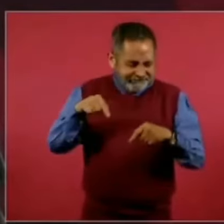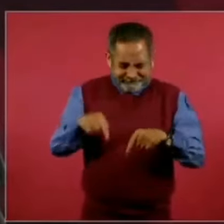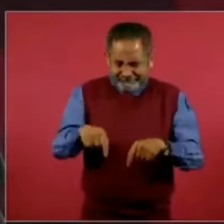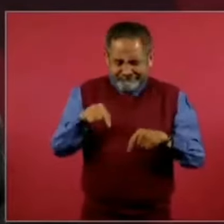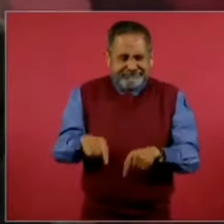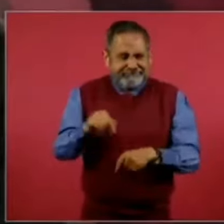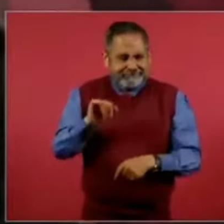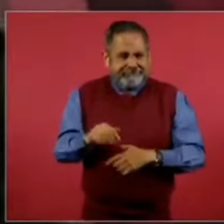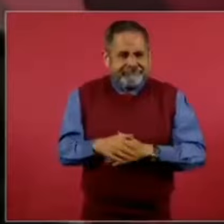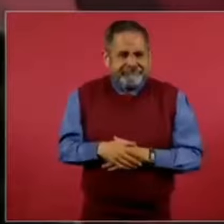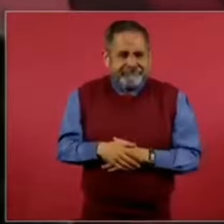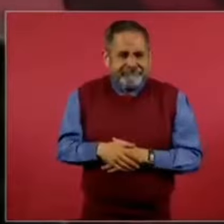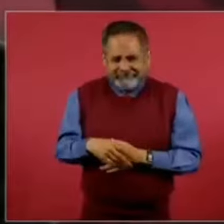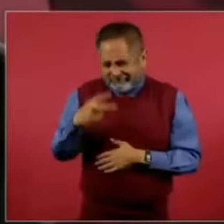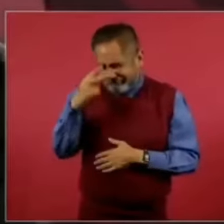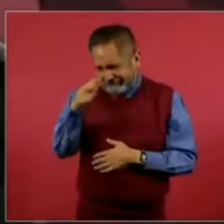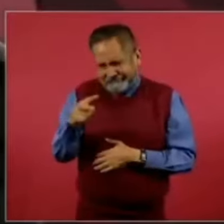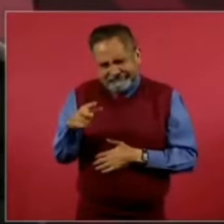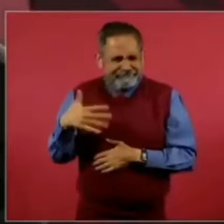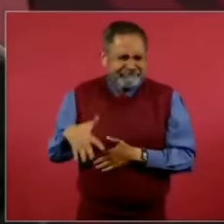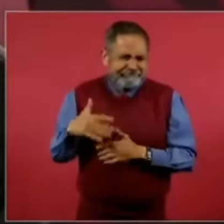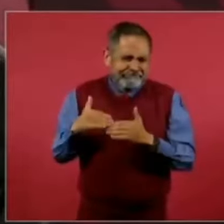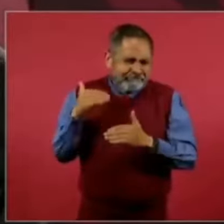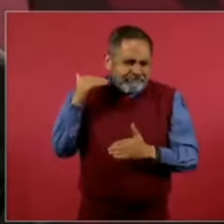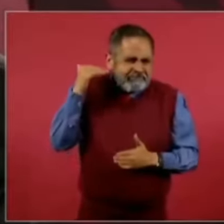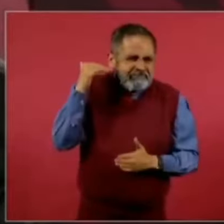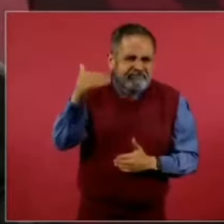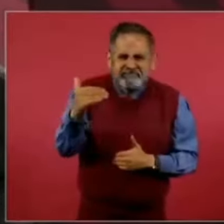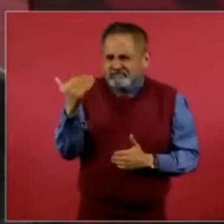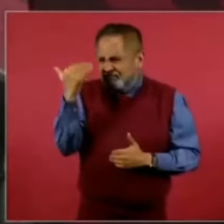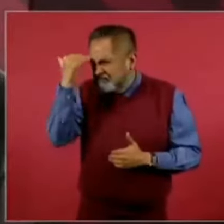los mexicanos están adelante.